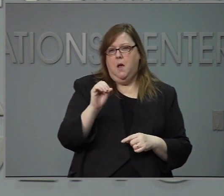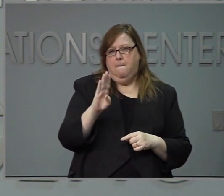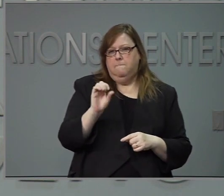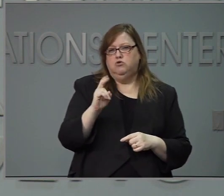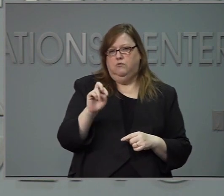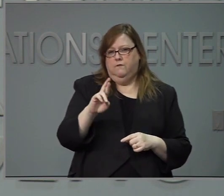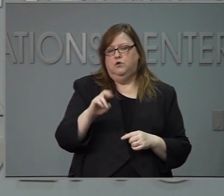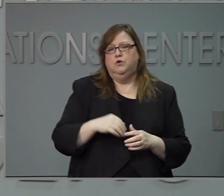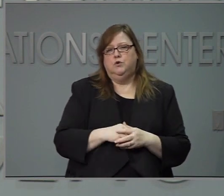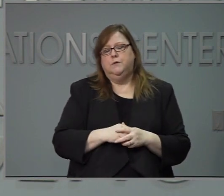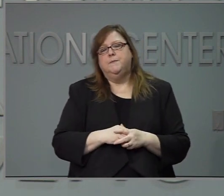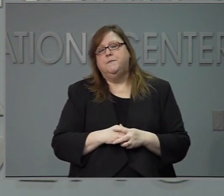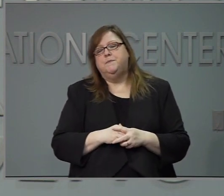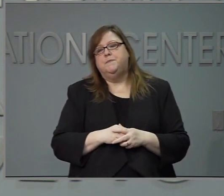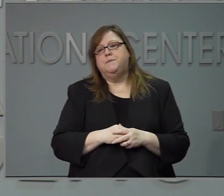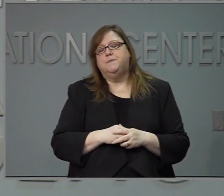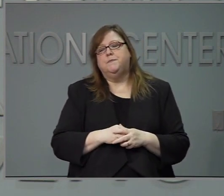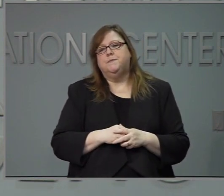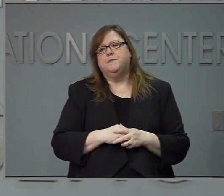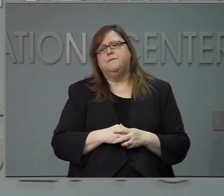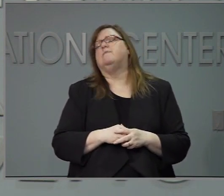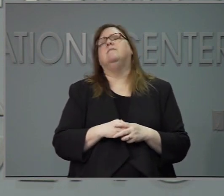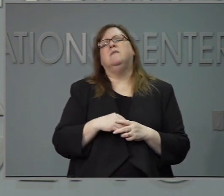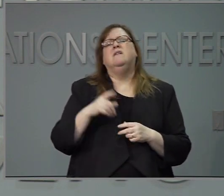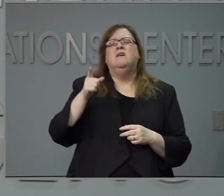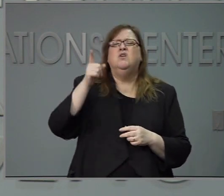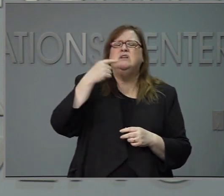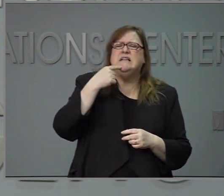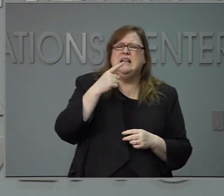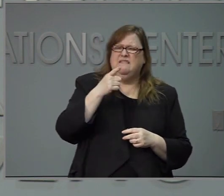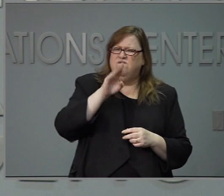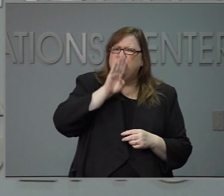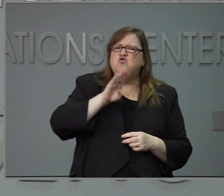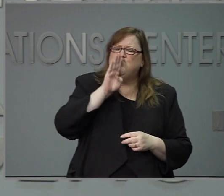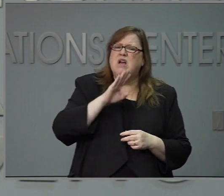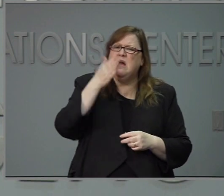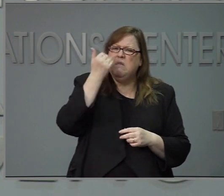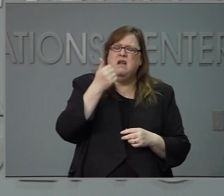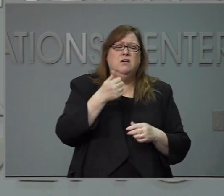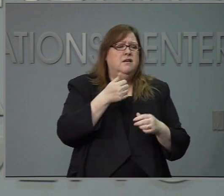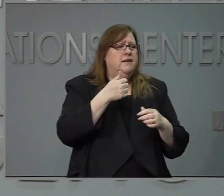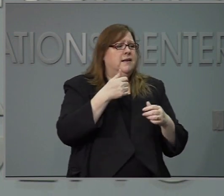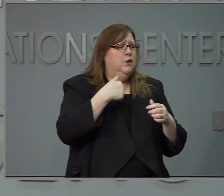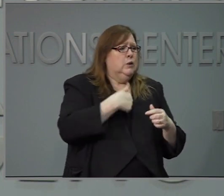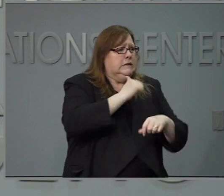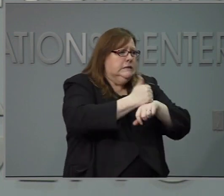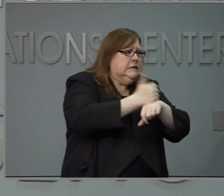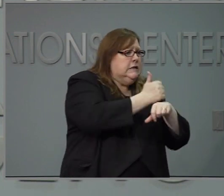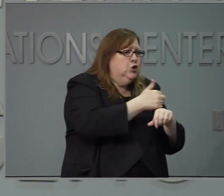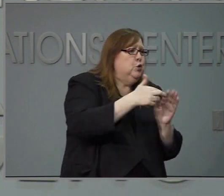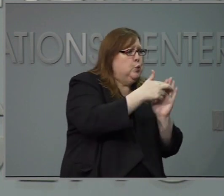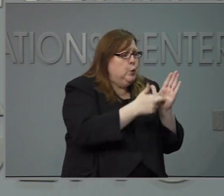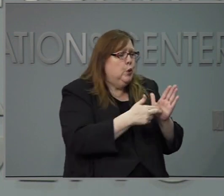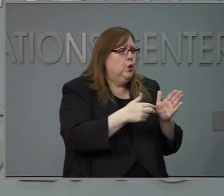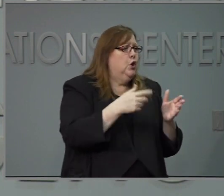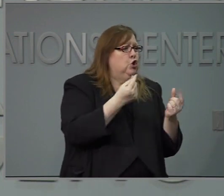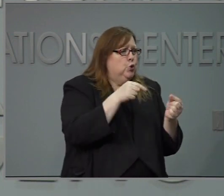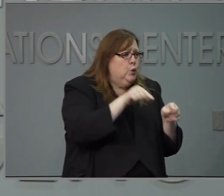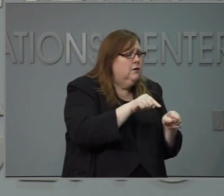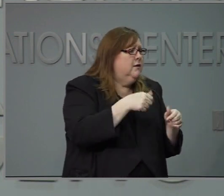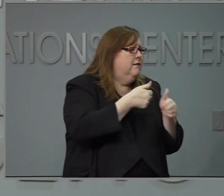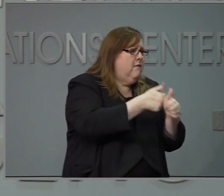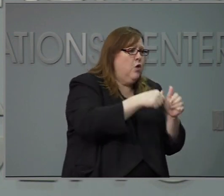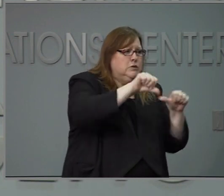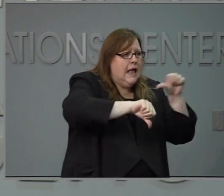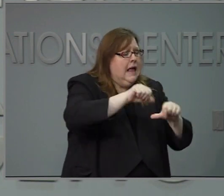Usted dijo que es frustrante que el office opuesto está viniendo de Washington y que es lo que va a hacer cuando es inconsistente